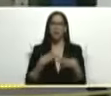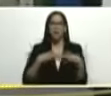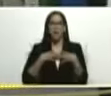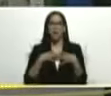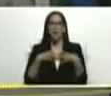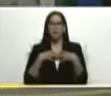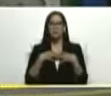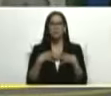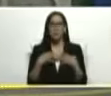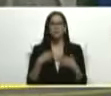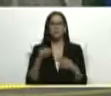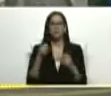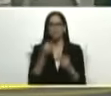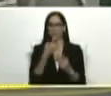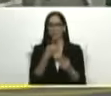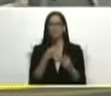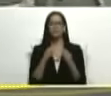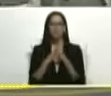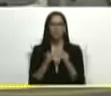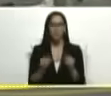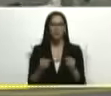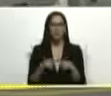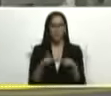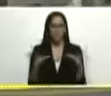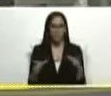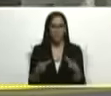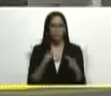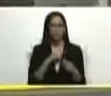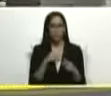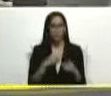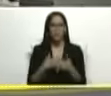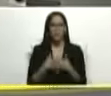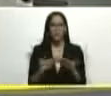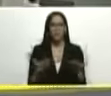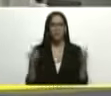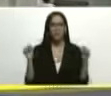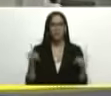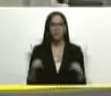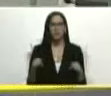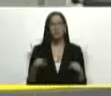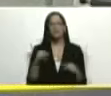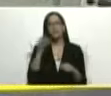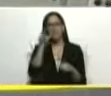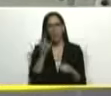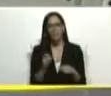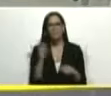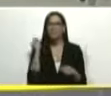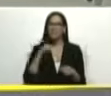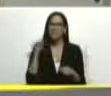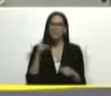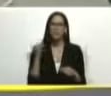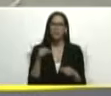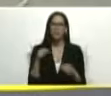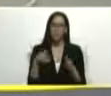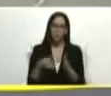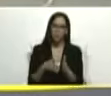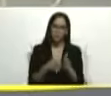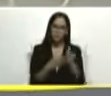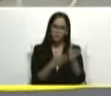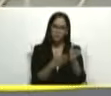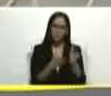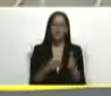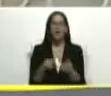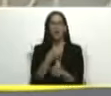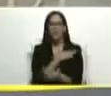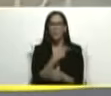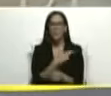de consultas todas estas especializaciones nosotros las vamos a brindar aquí y si el paciente amerita una canalización referente a